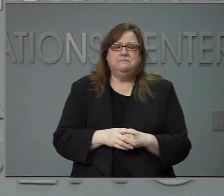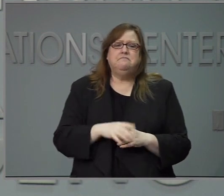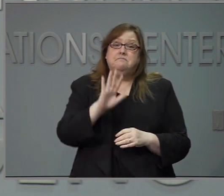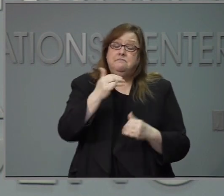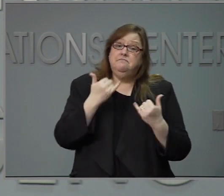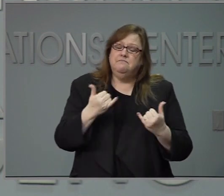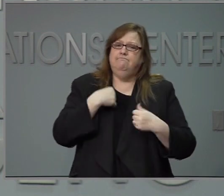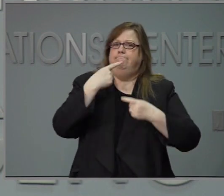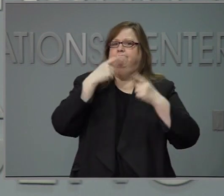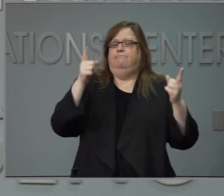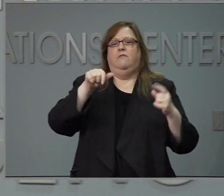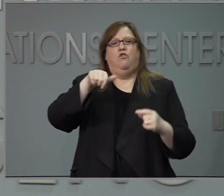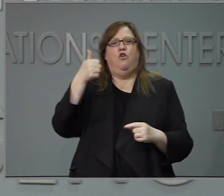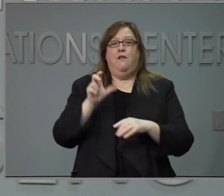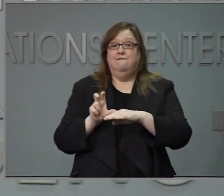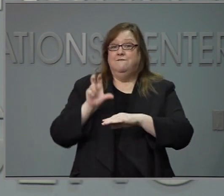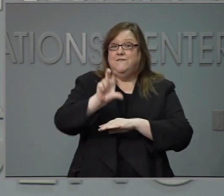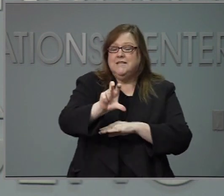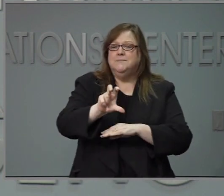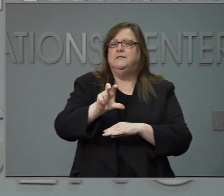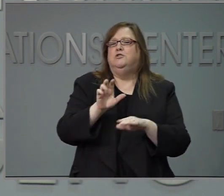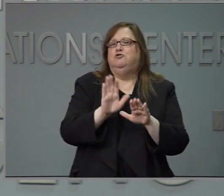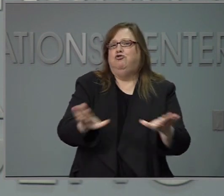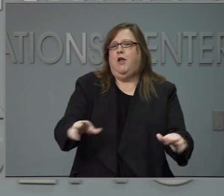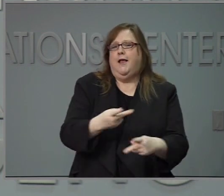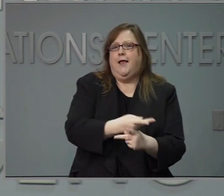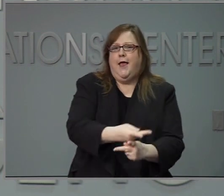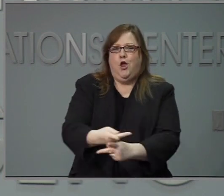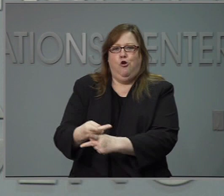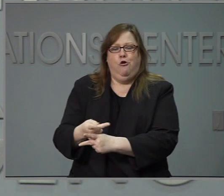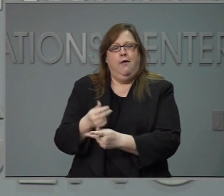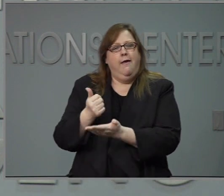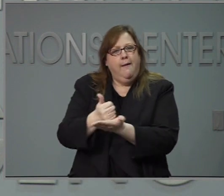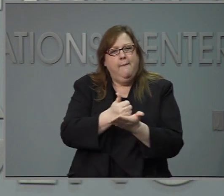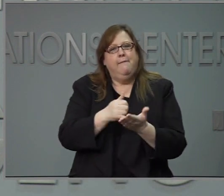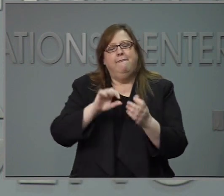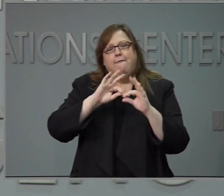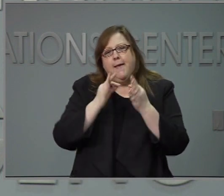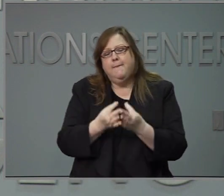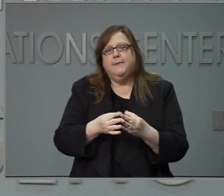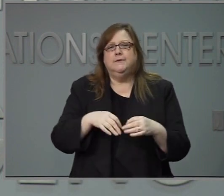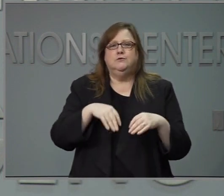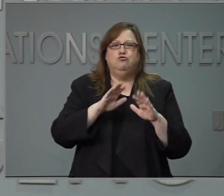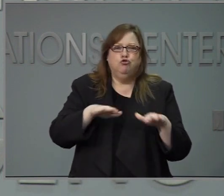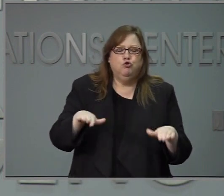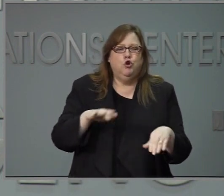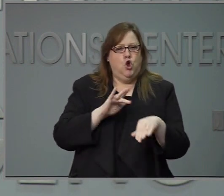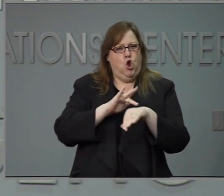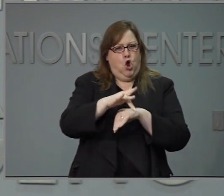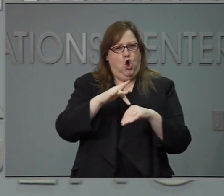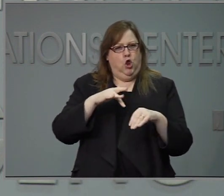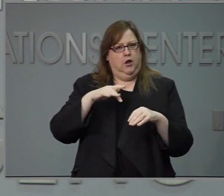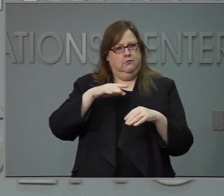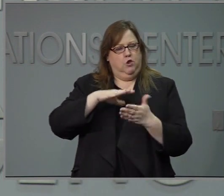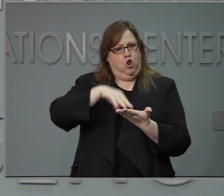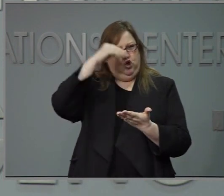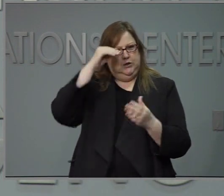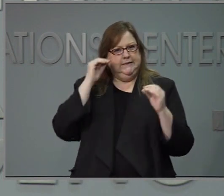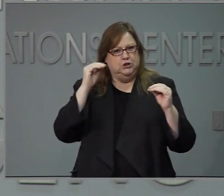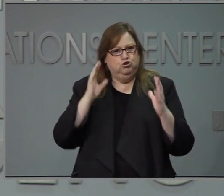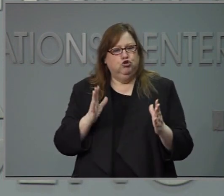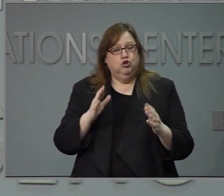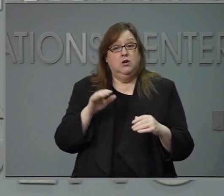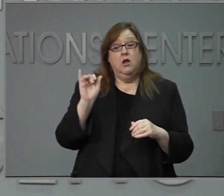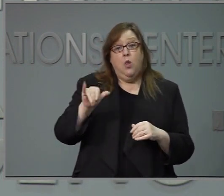las maestras de edad temprana. Los centros certificados están dando atención en persona desde agosto a